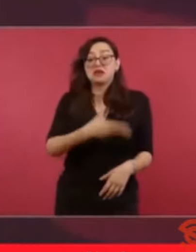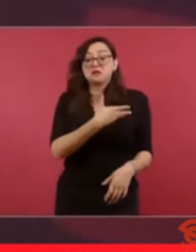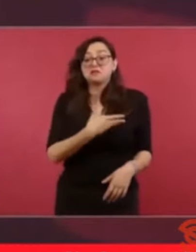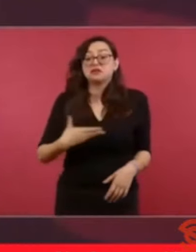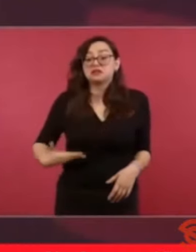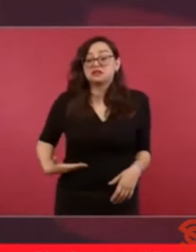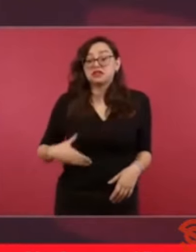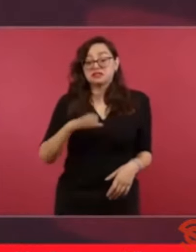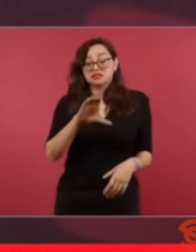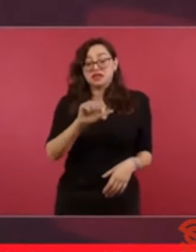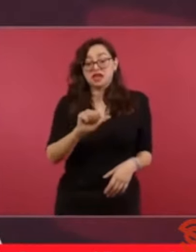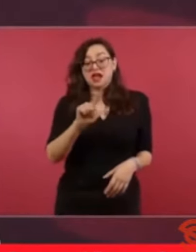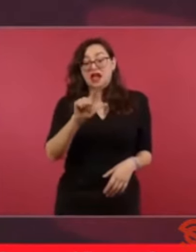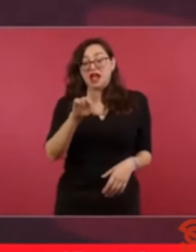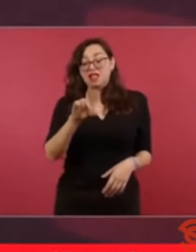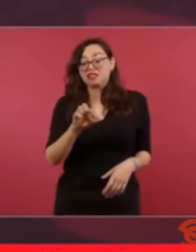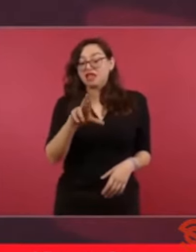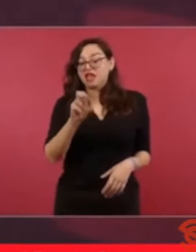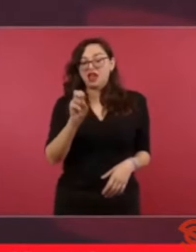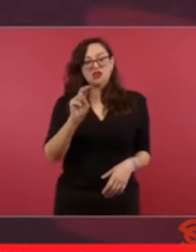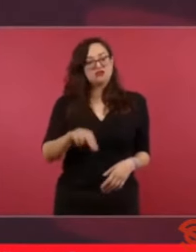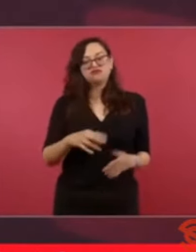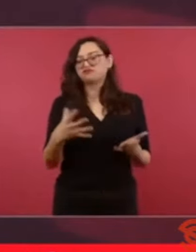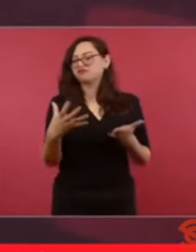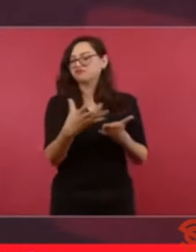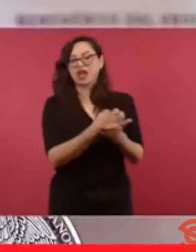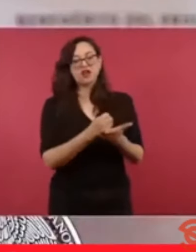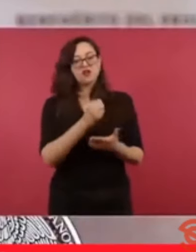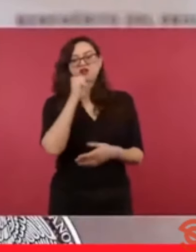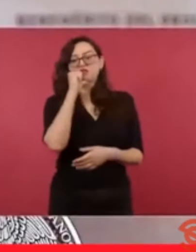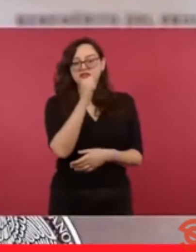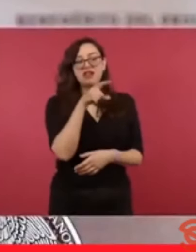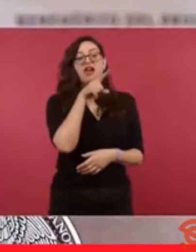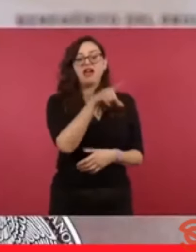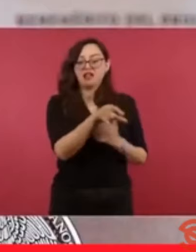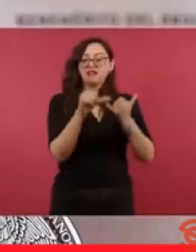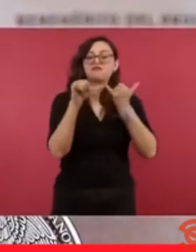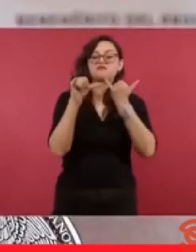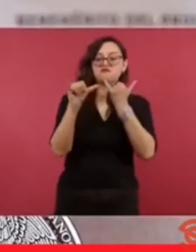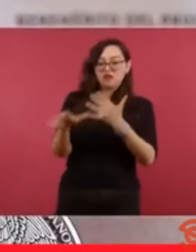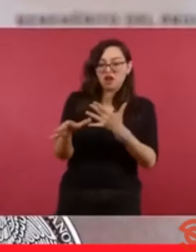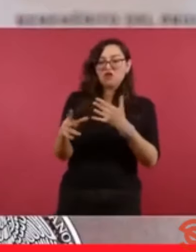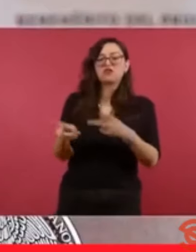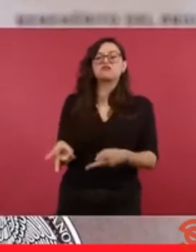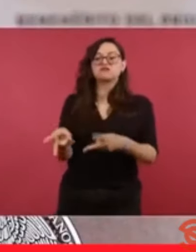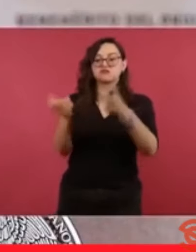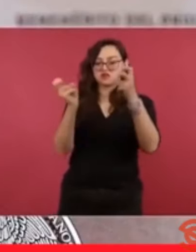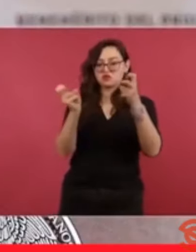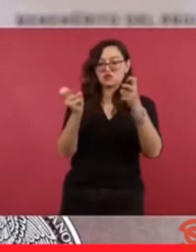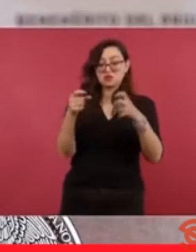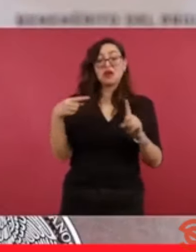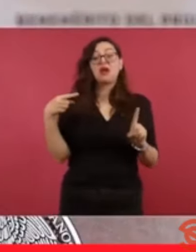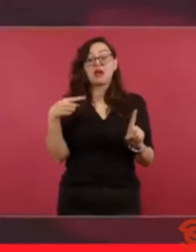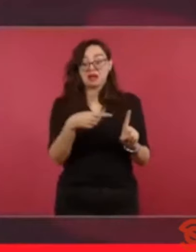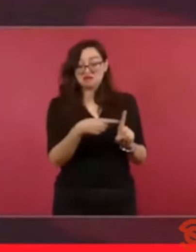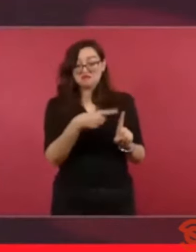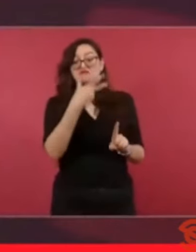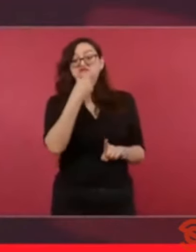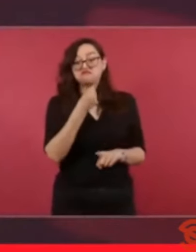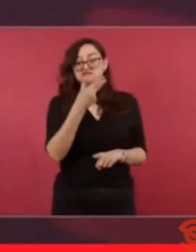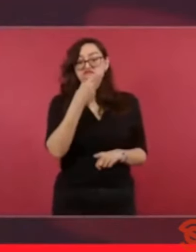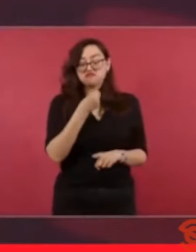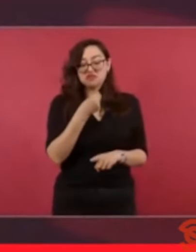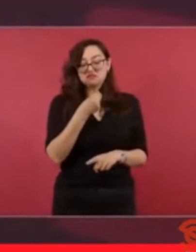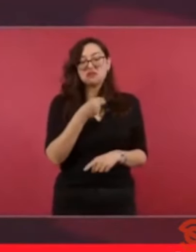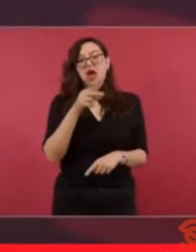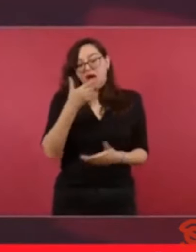través del tiempo con estas pruebas. Ellos mismos confiesan que hubo un fraude electoral en 2006. Veamos